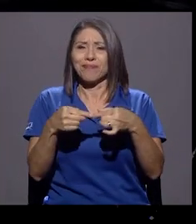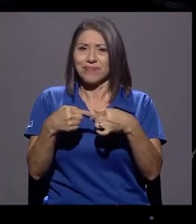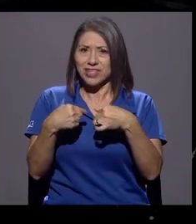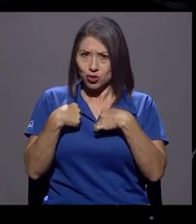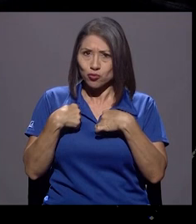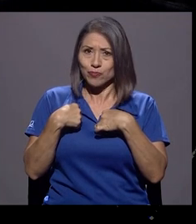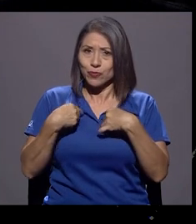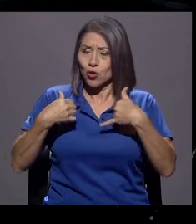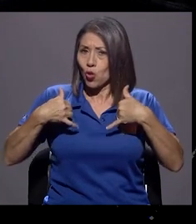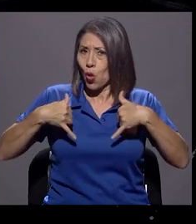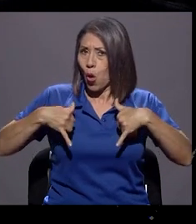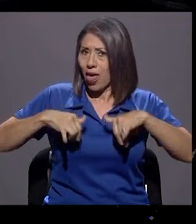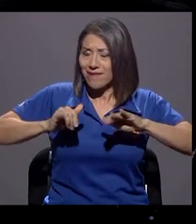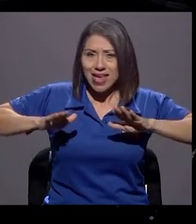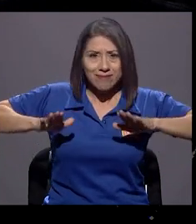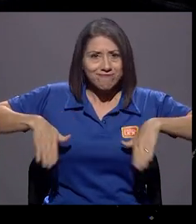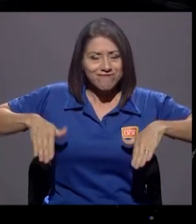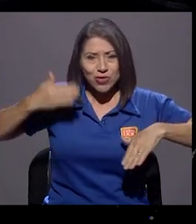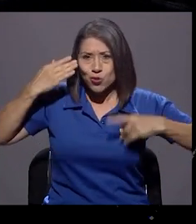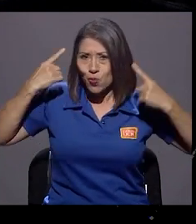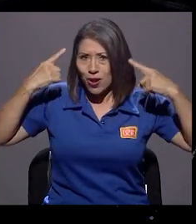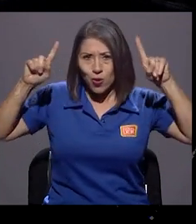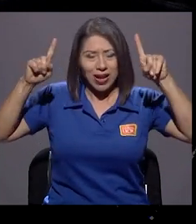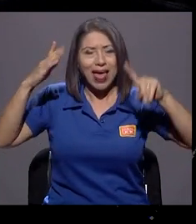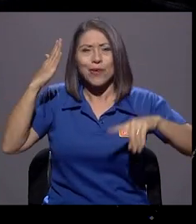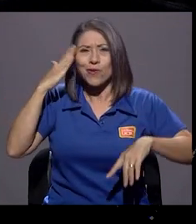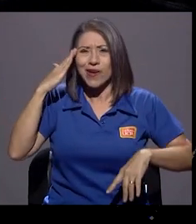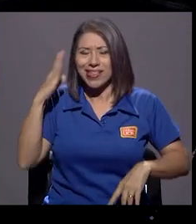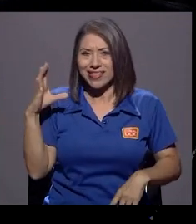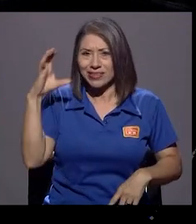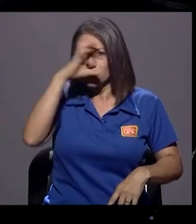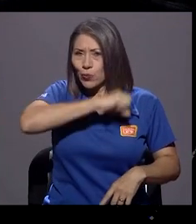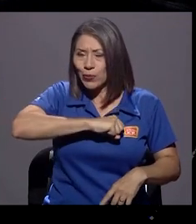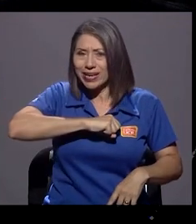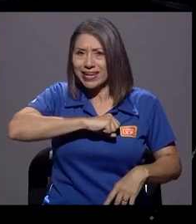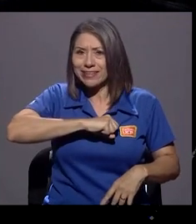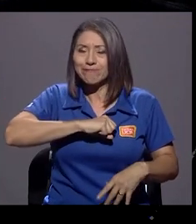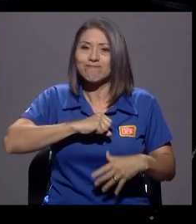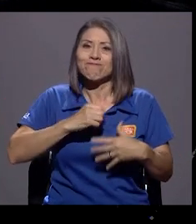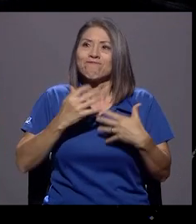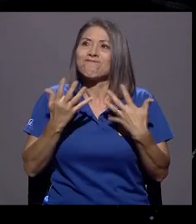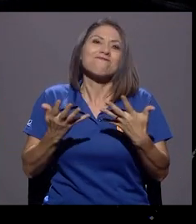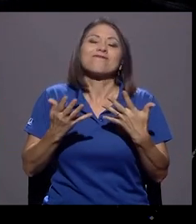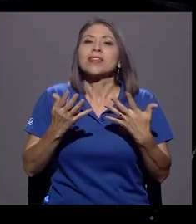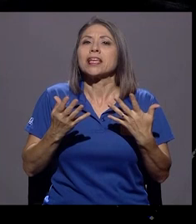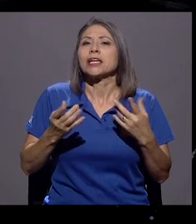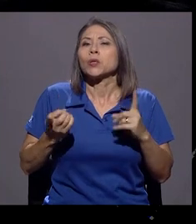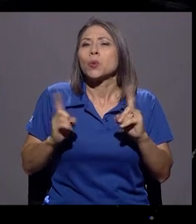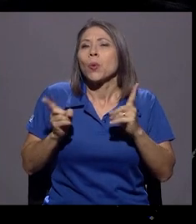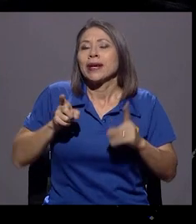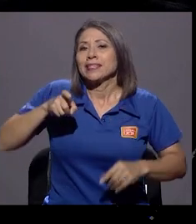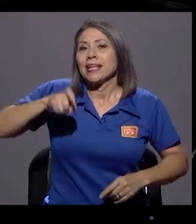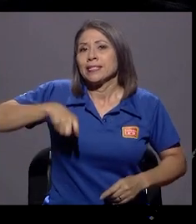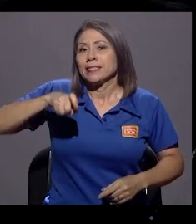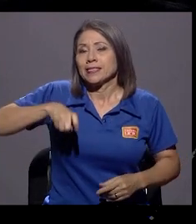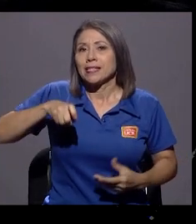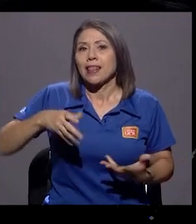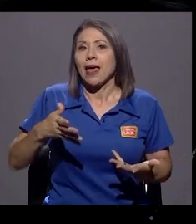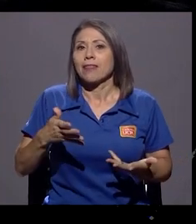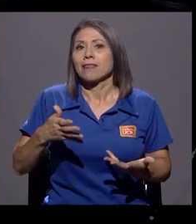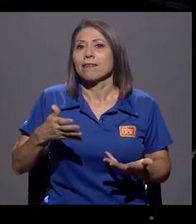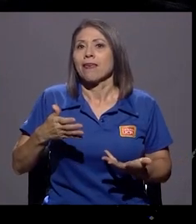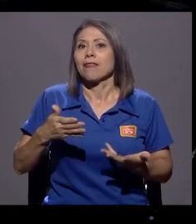aún no he logrado descubrir cuál es, digamos, la necesidad de haberme